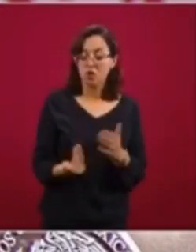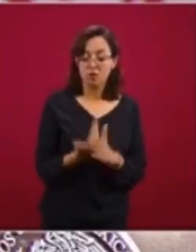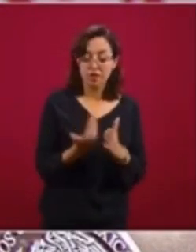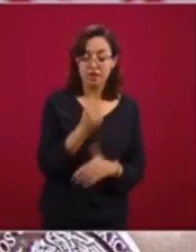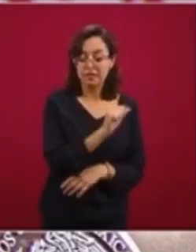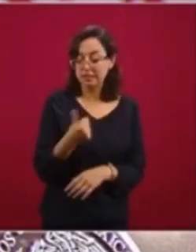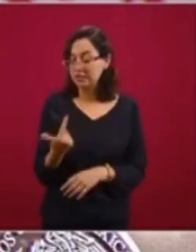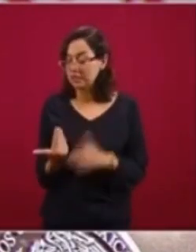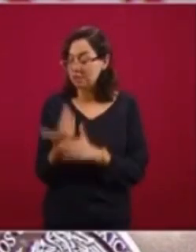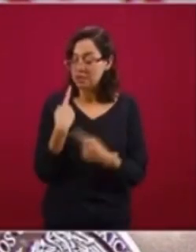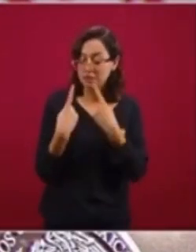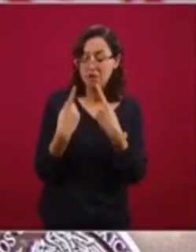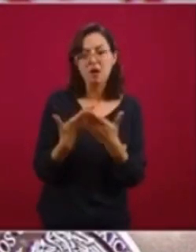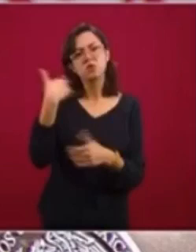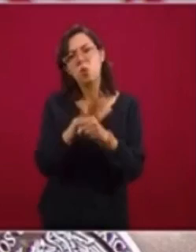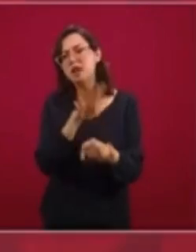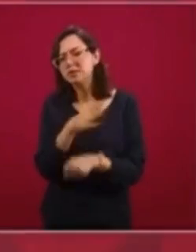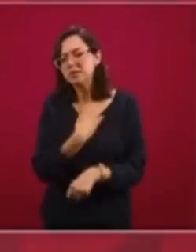6 a 7 de la mañana.